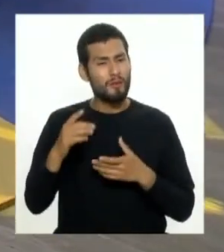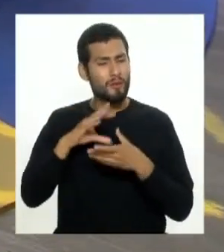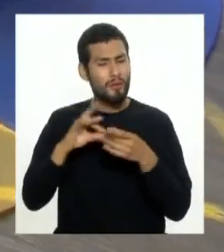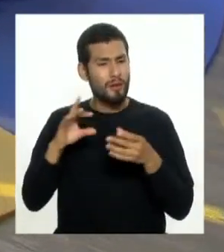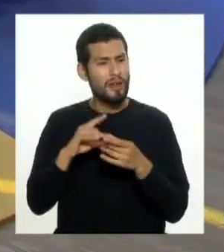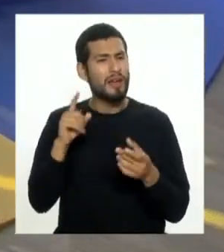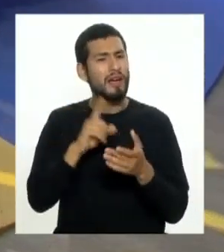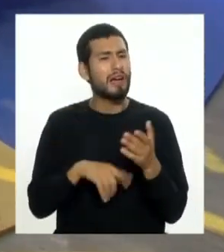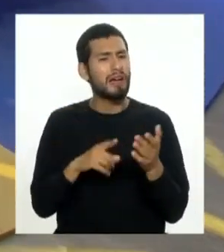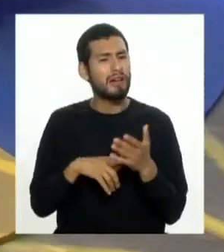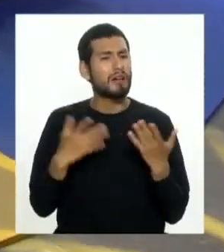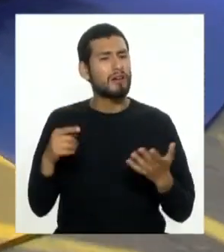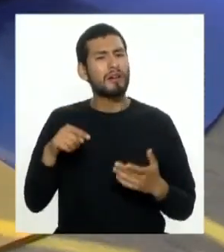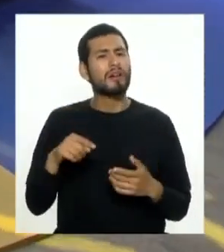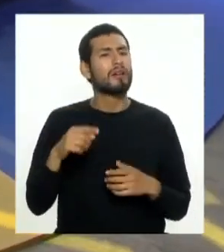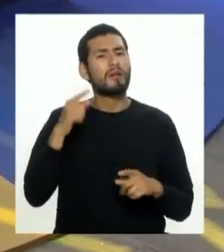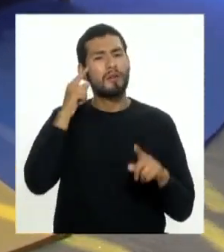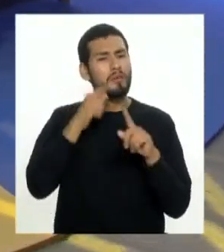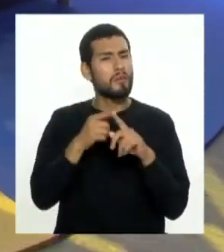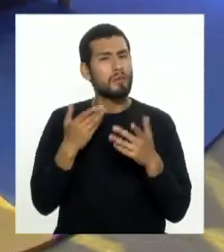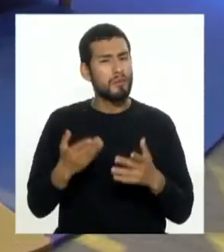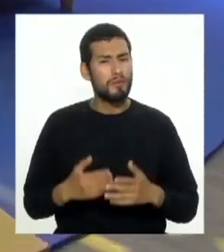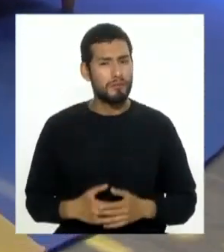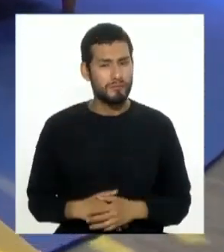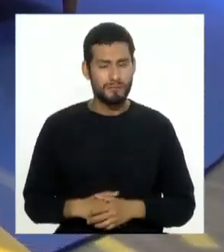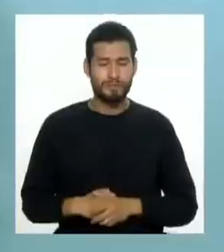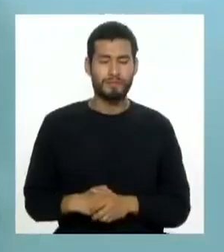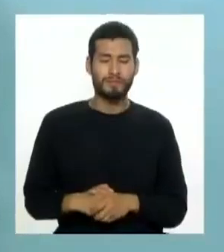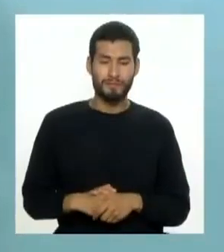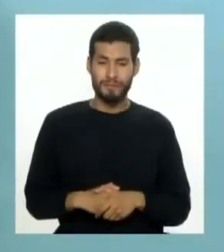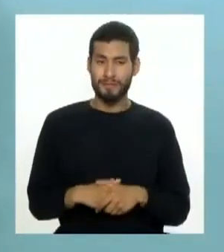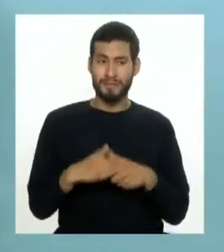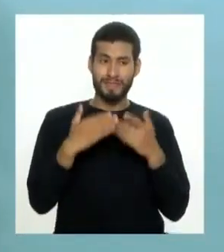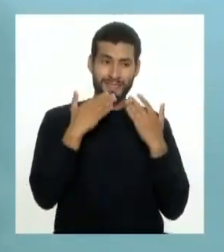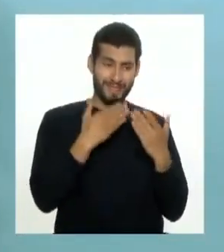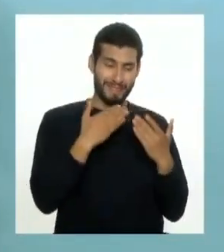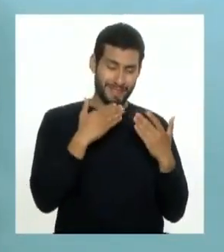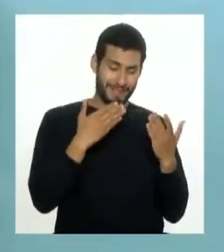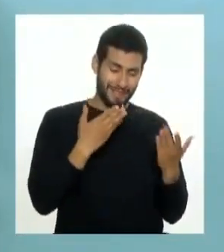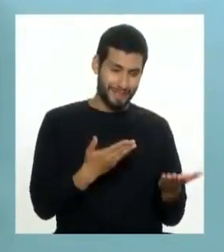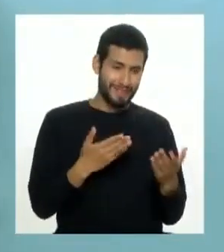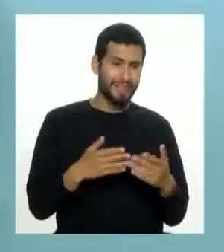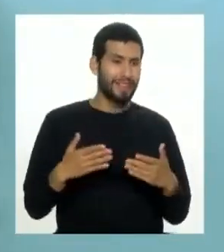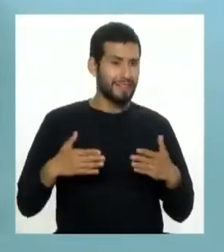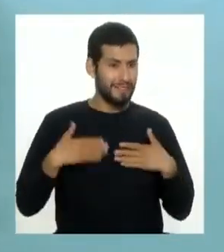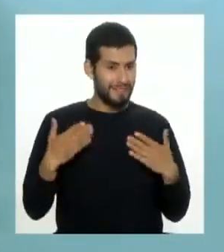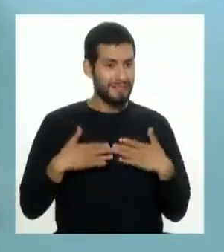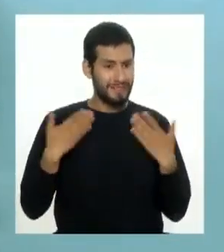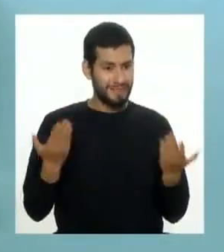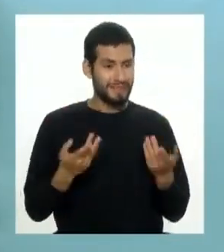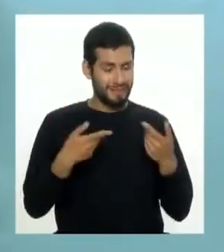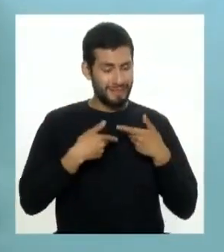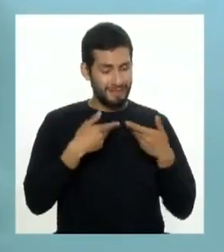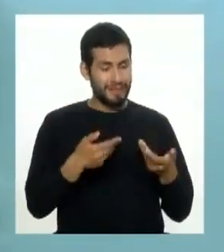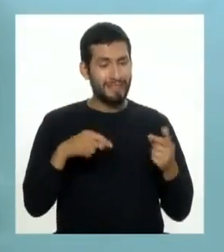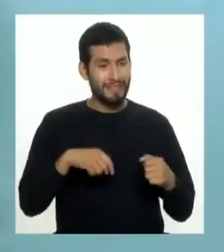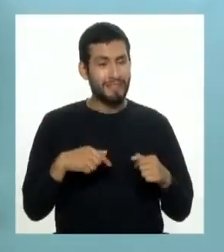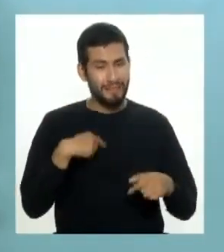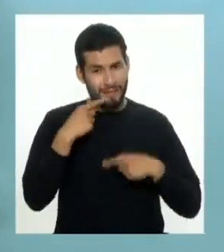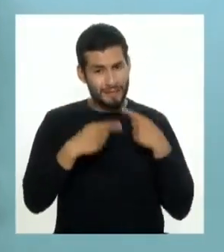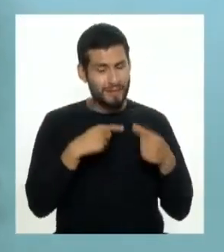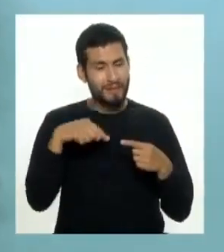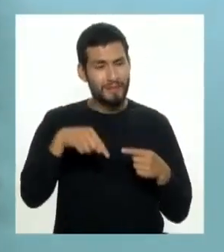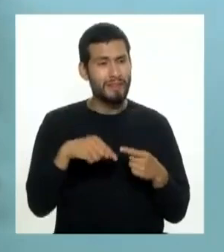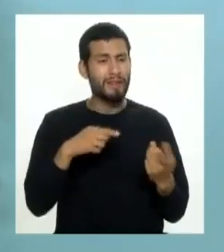cuentes qué hace Juntos y cuál es su misión sí muchas gracias Fátima Christopher muy contenta de estar acá y poder contar un